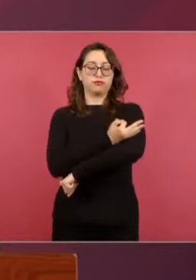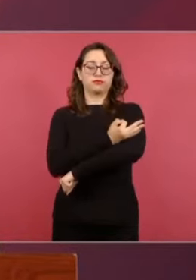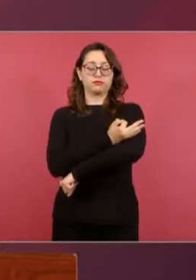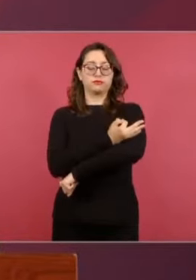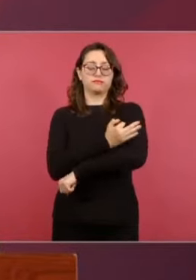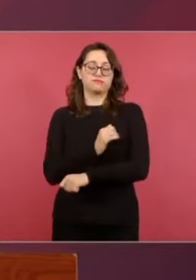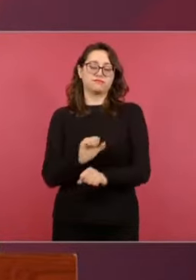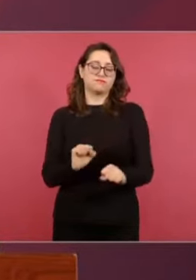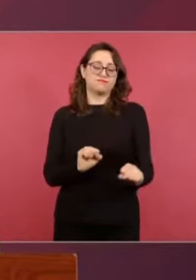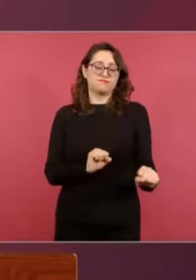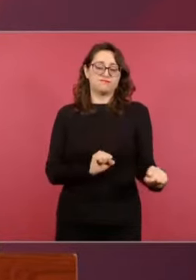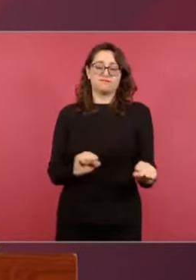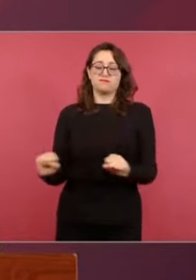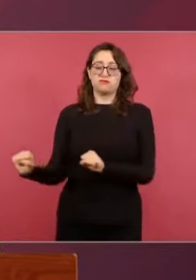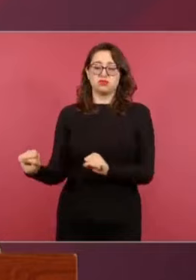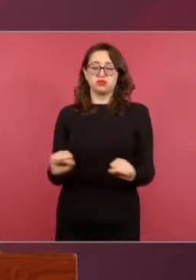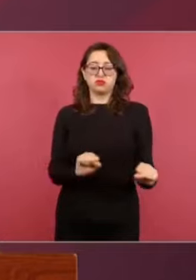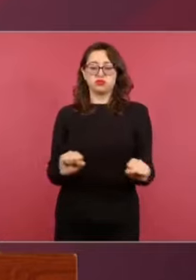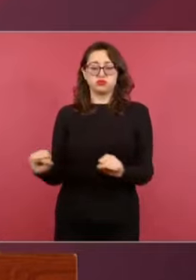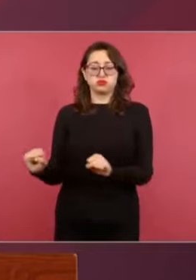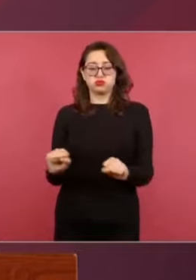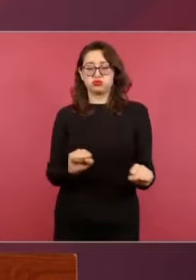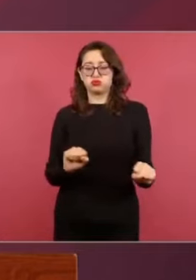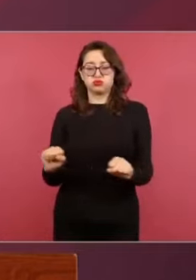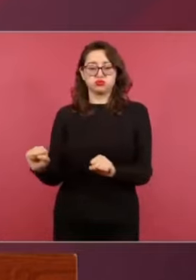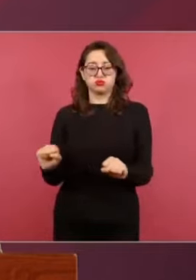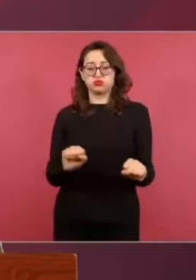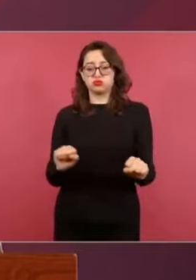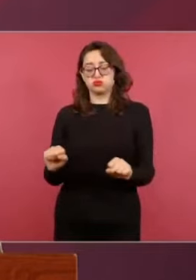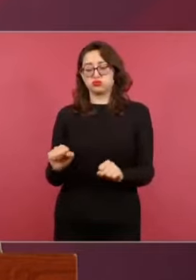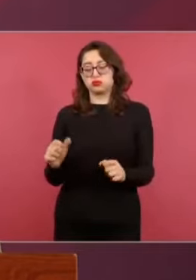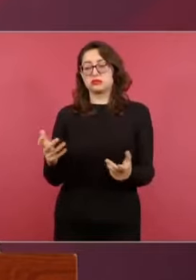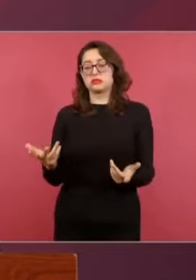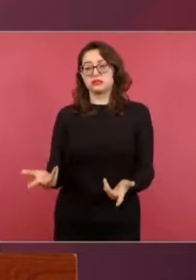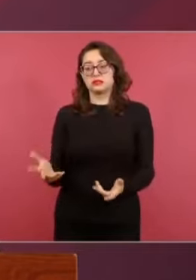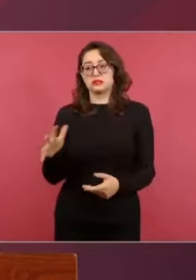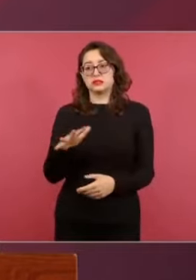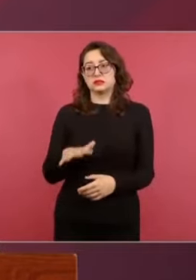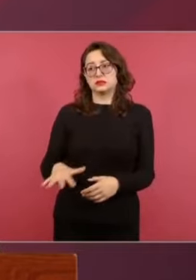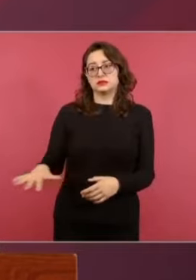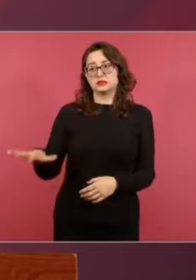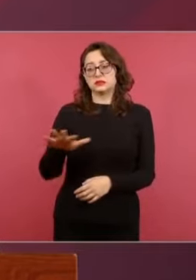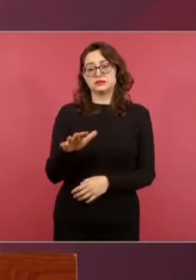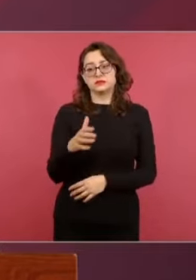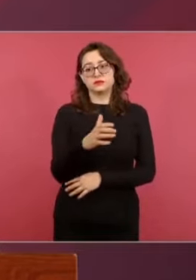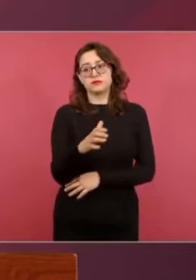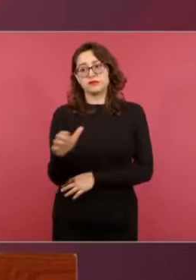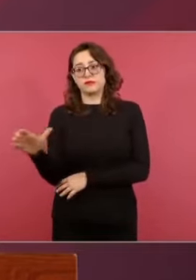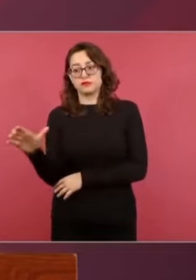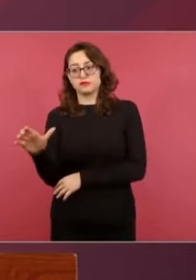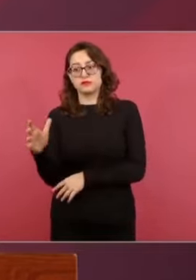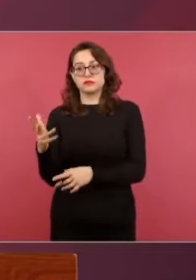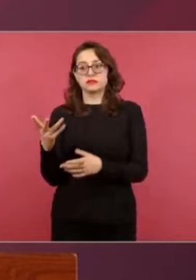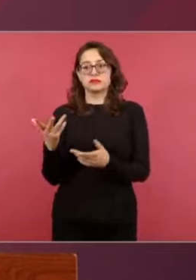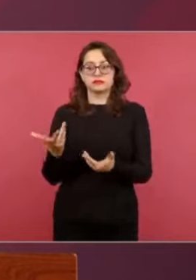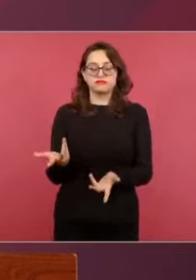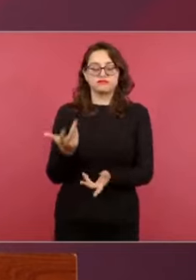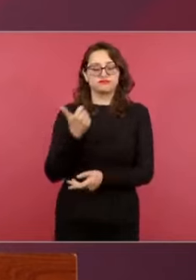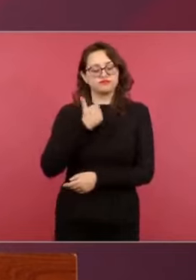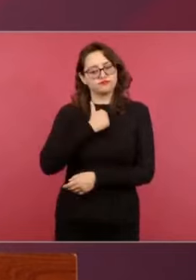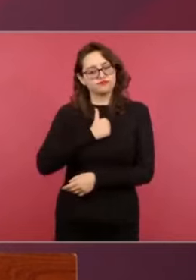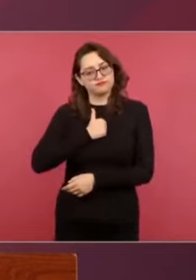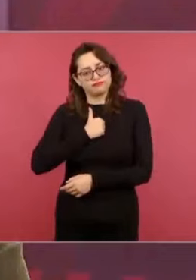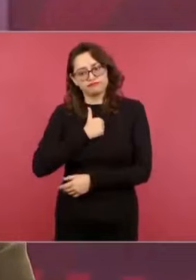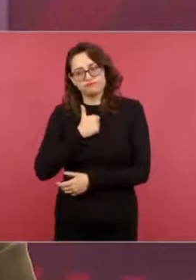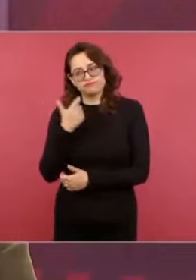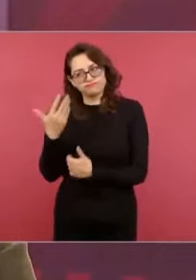registró un fuerte sismo en la zona rural de Marruecos. Hasta el momento no hay reporte de personas